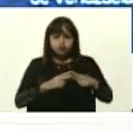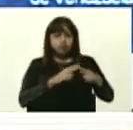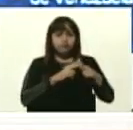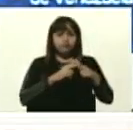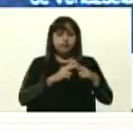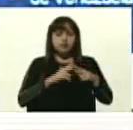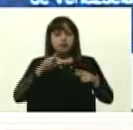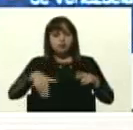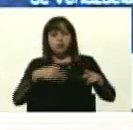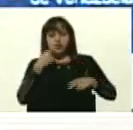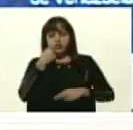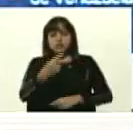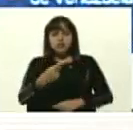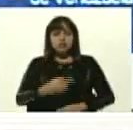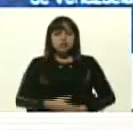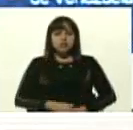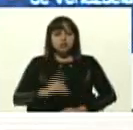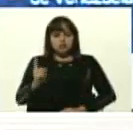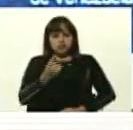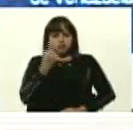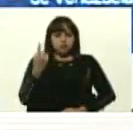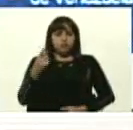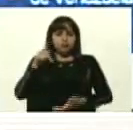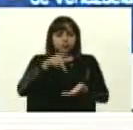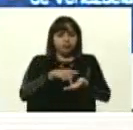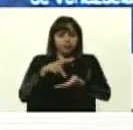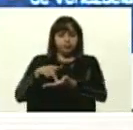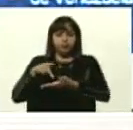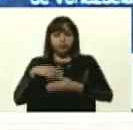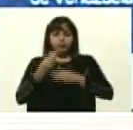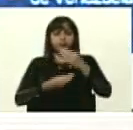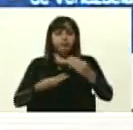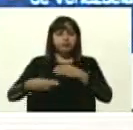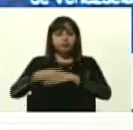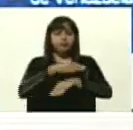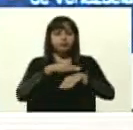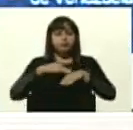que en la primera intervención que hizo la ministra,